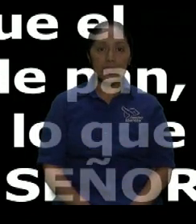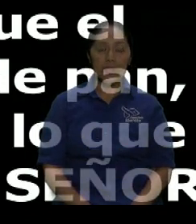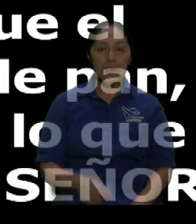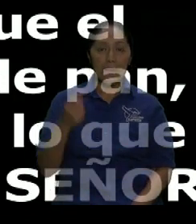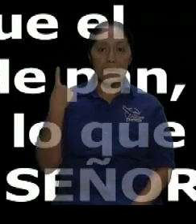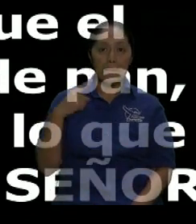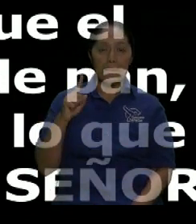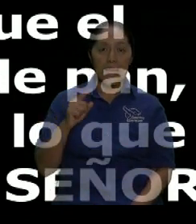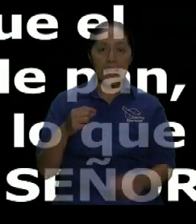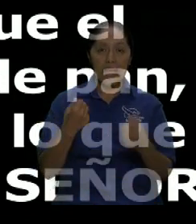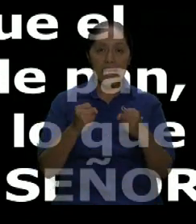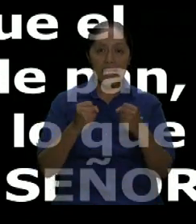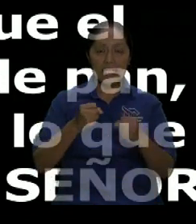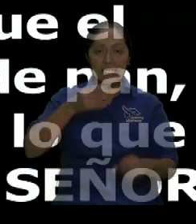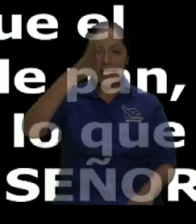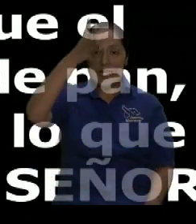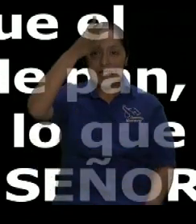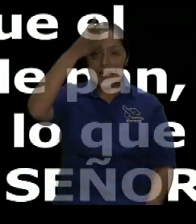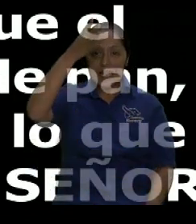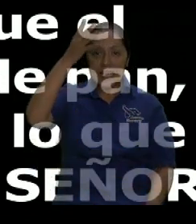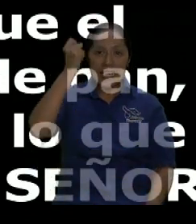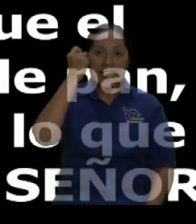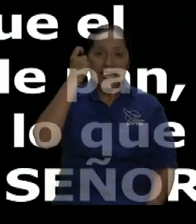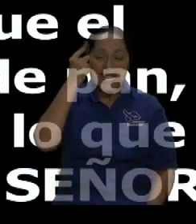que el hombre no solo vive de pan.